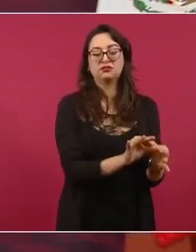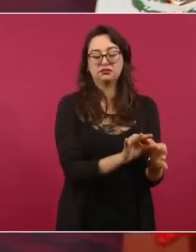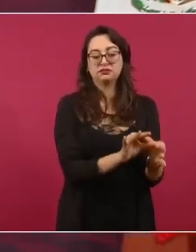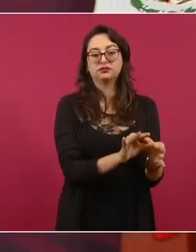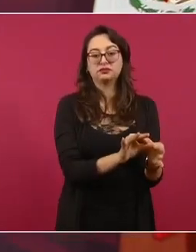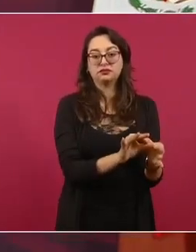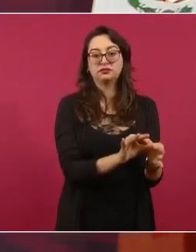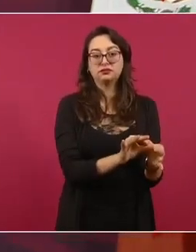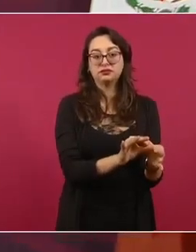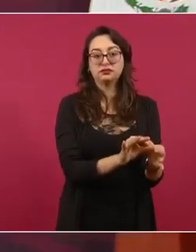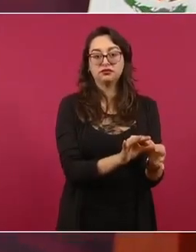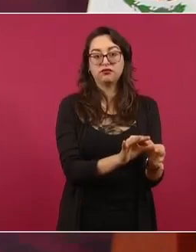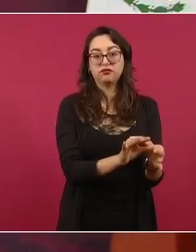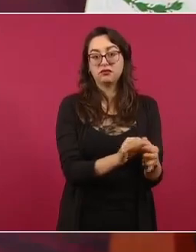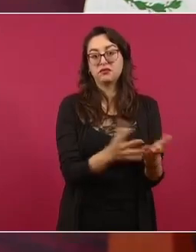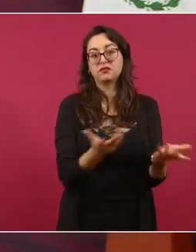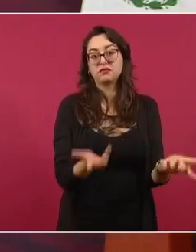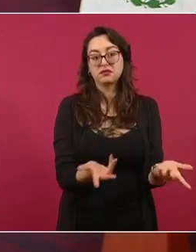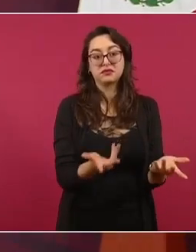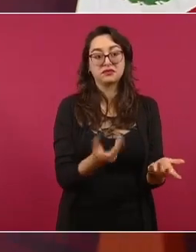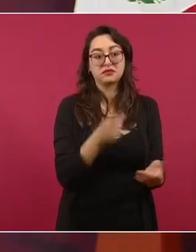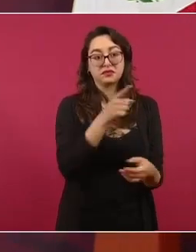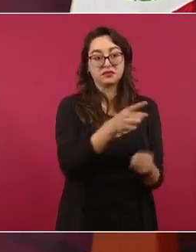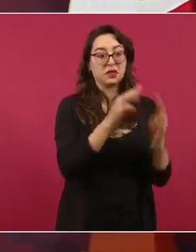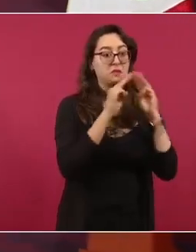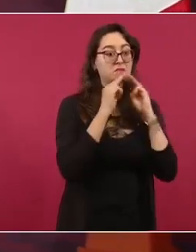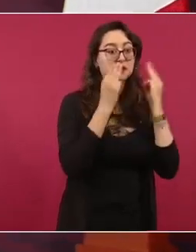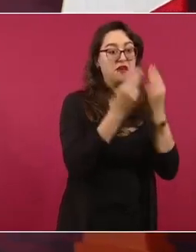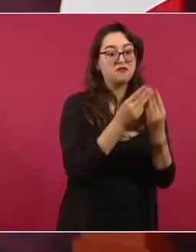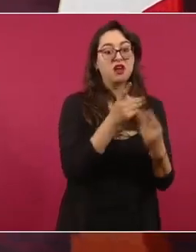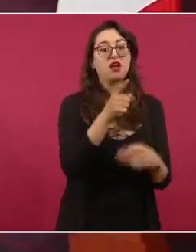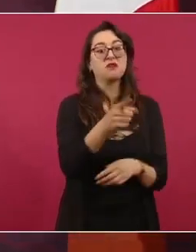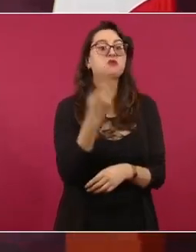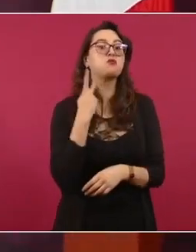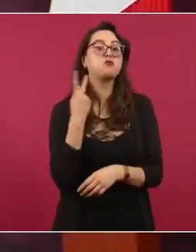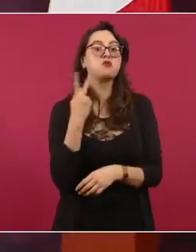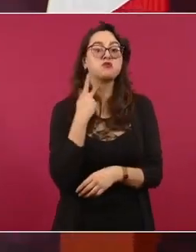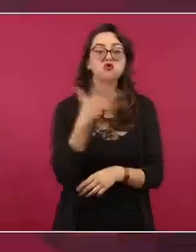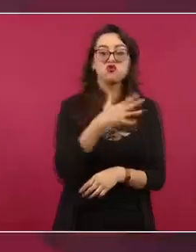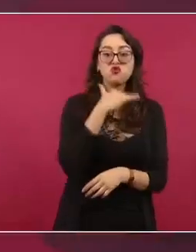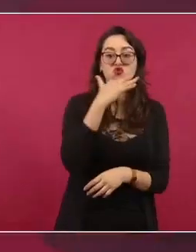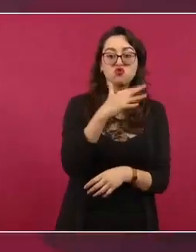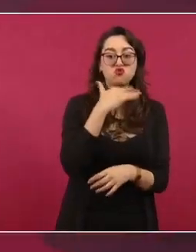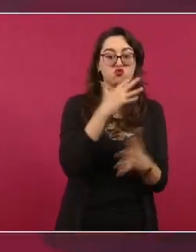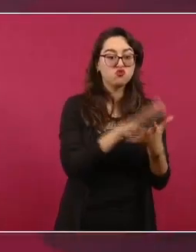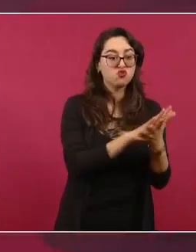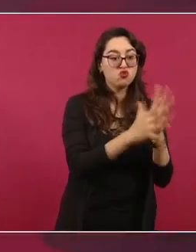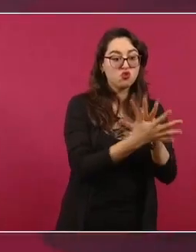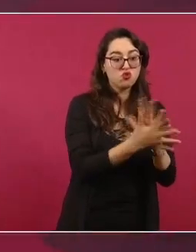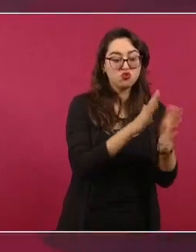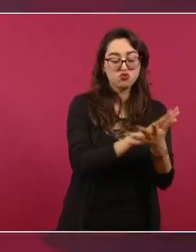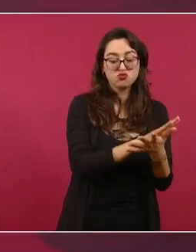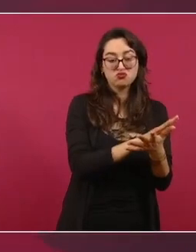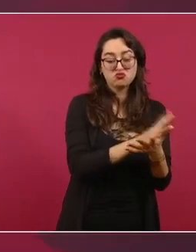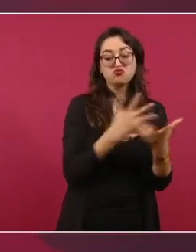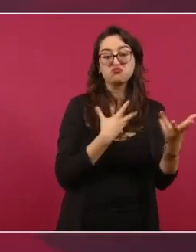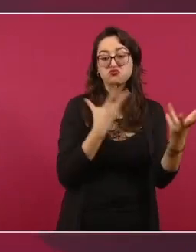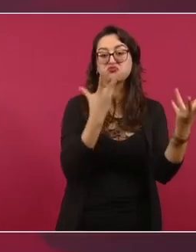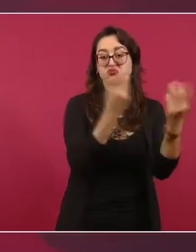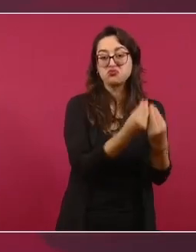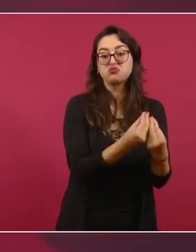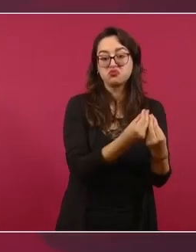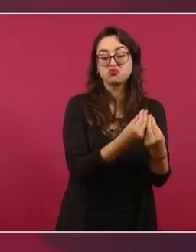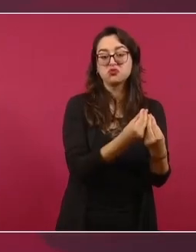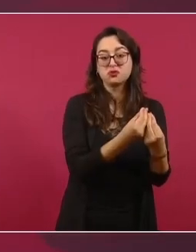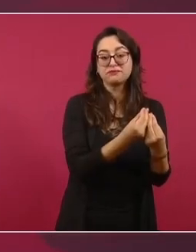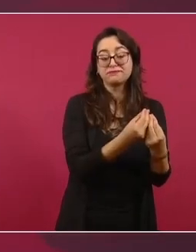la delincuencia organizada y con la delincuencia de cuello blanco. Dos, los ministros